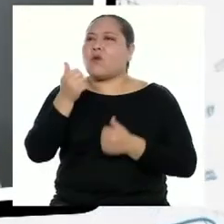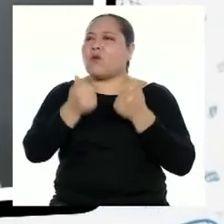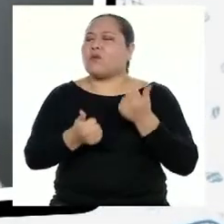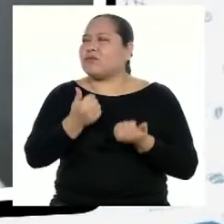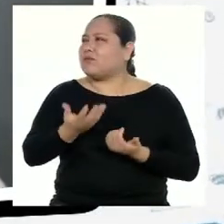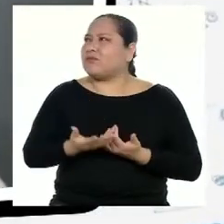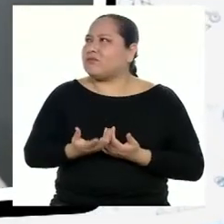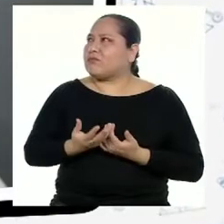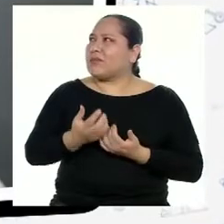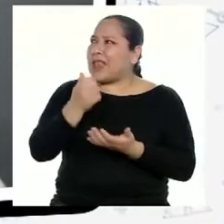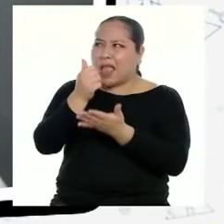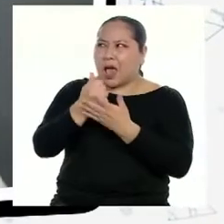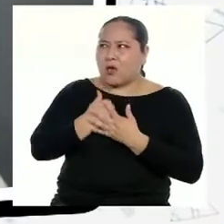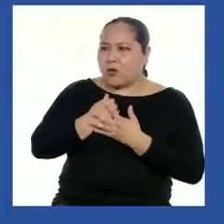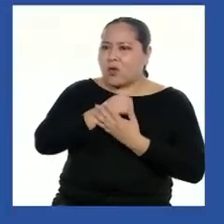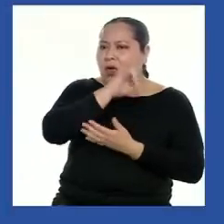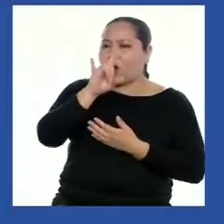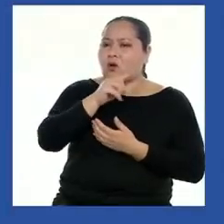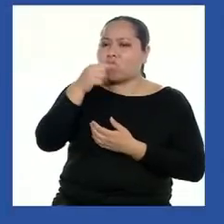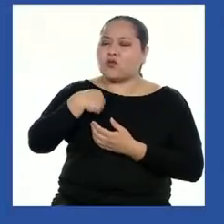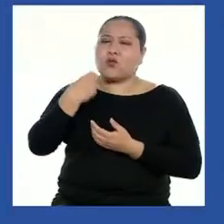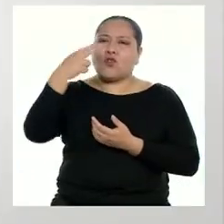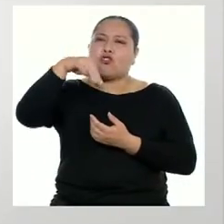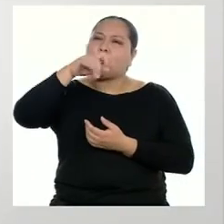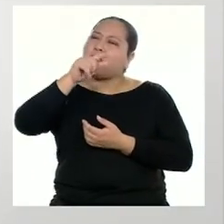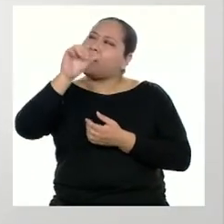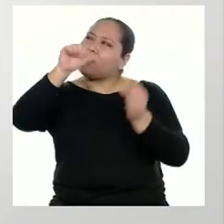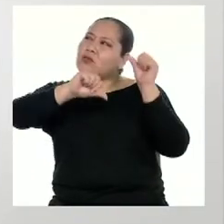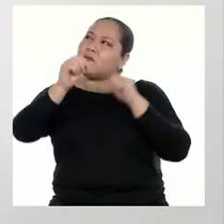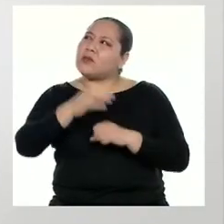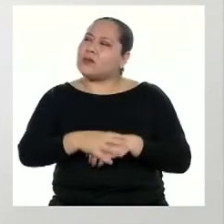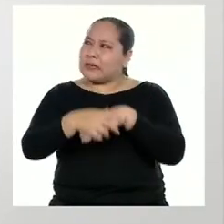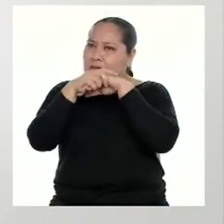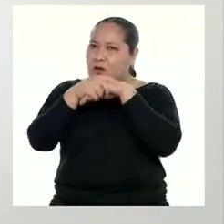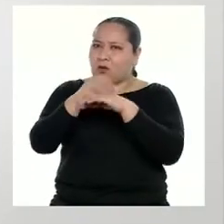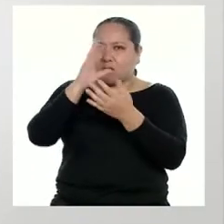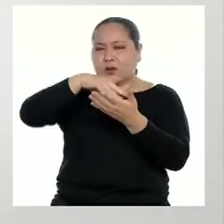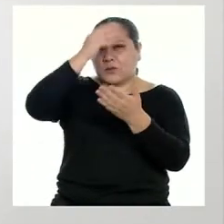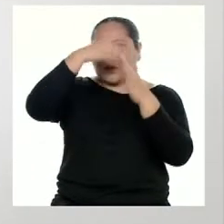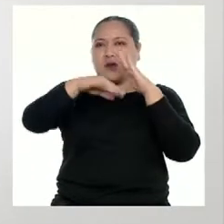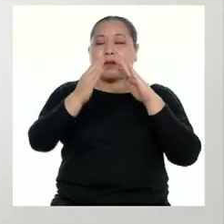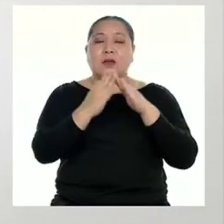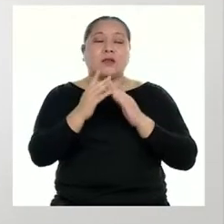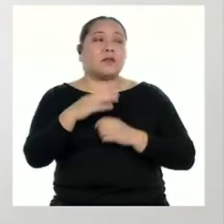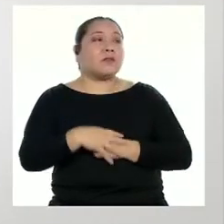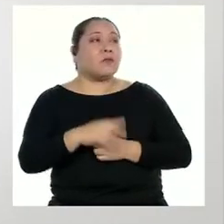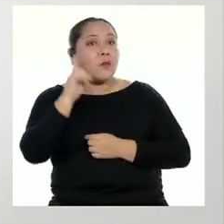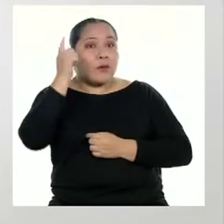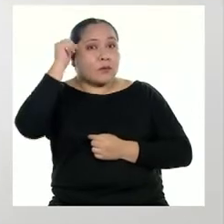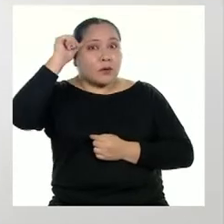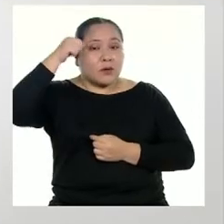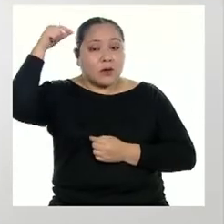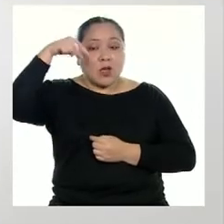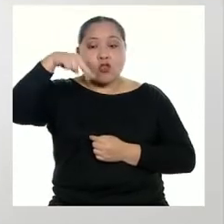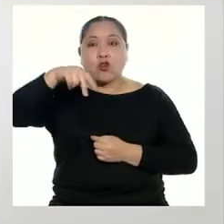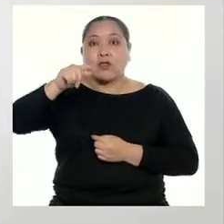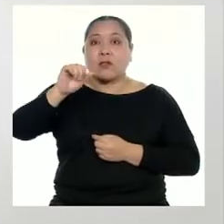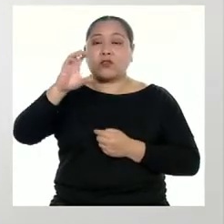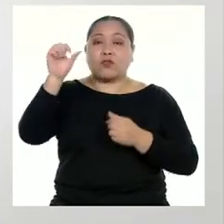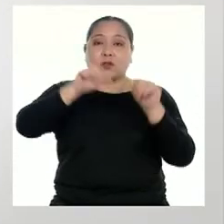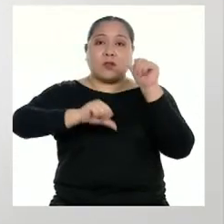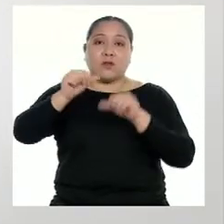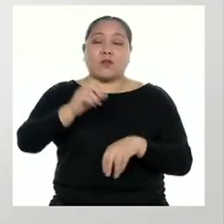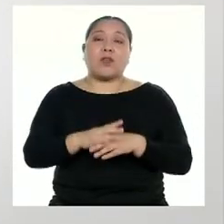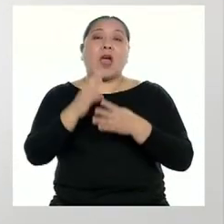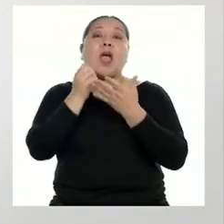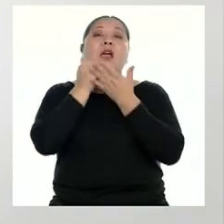de usar la notación científica? Saludos al equipo Aplante en Casa. Lo primero que debemos recordar es que la notación científica nos ayuda